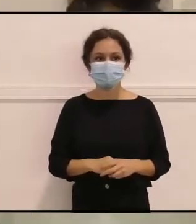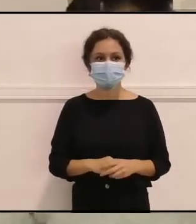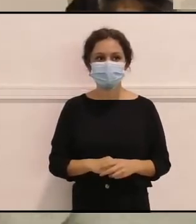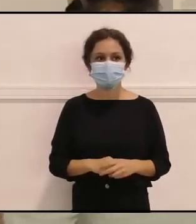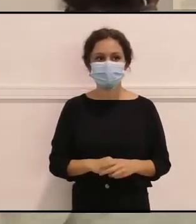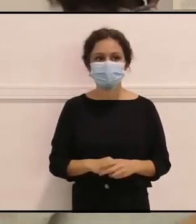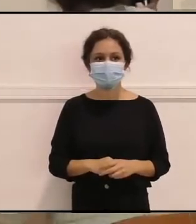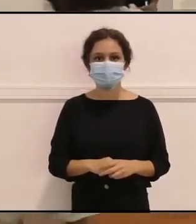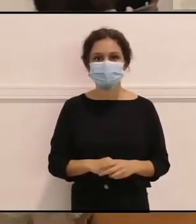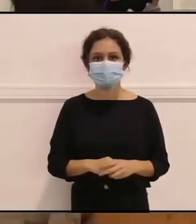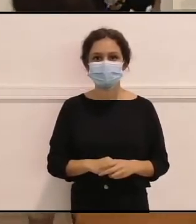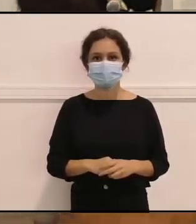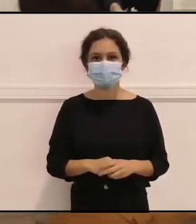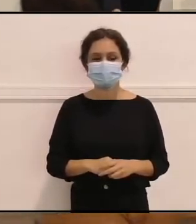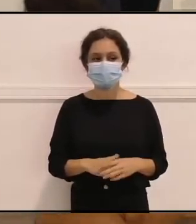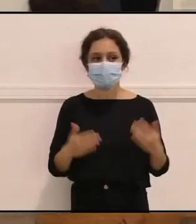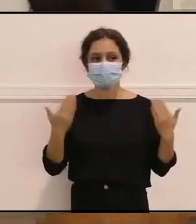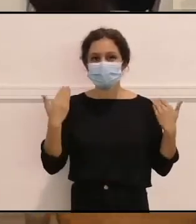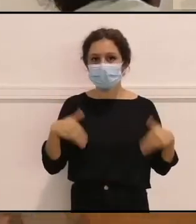Ya está desinfectado.